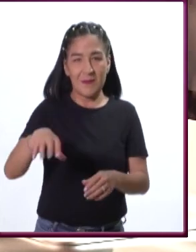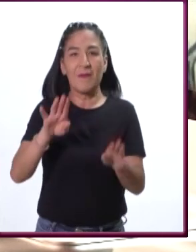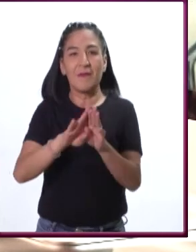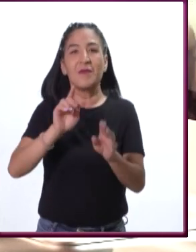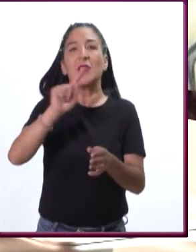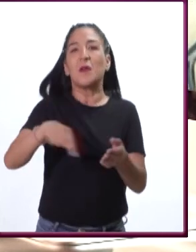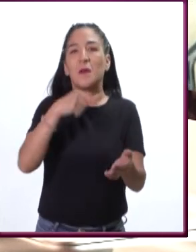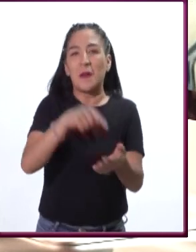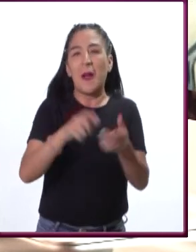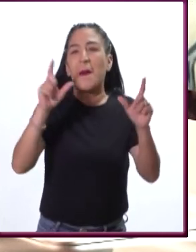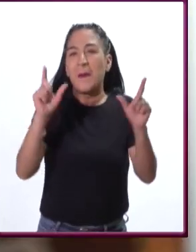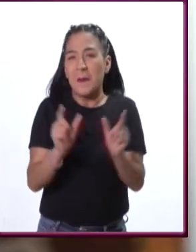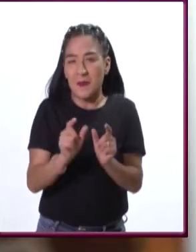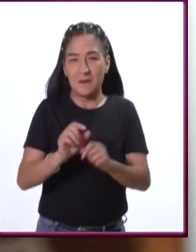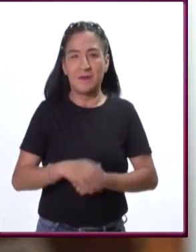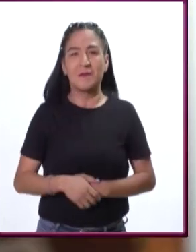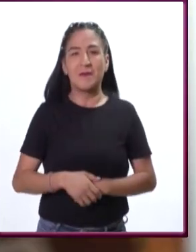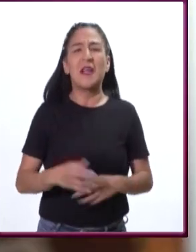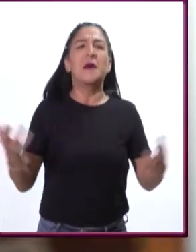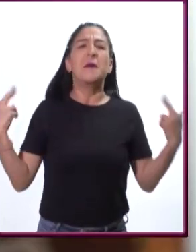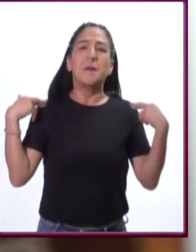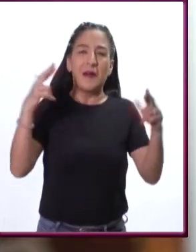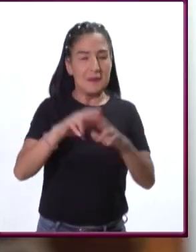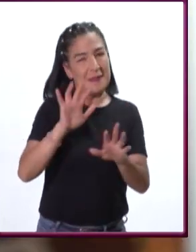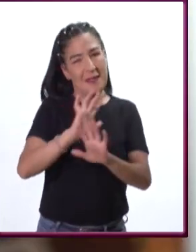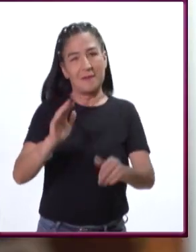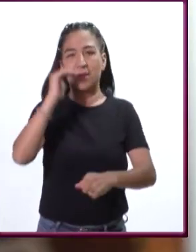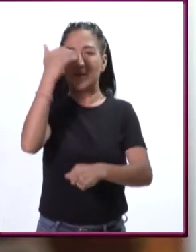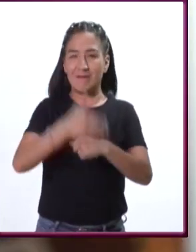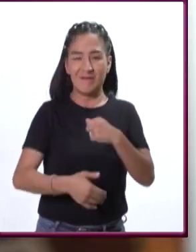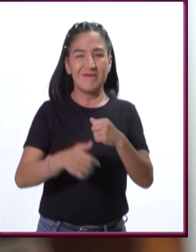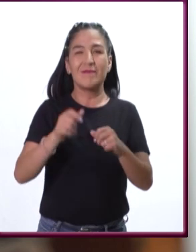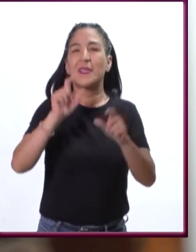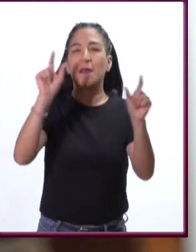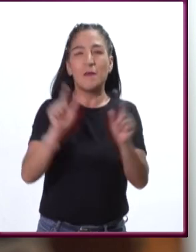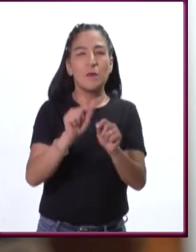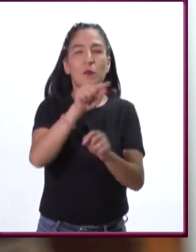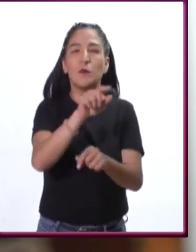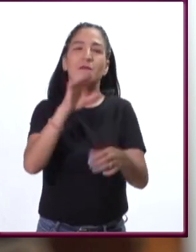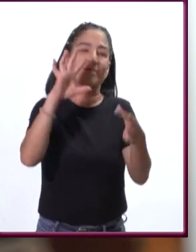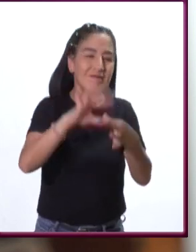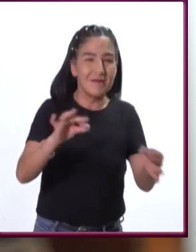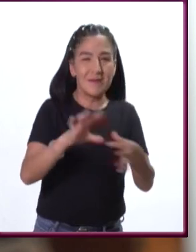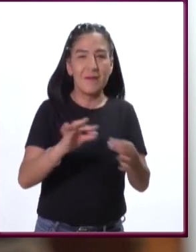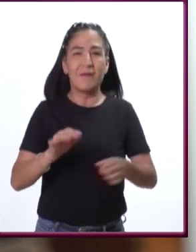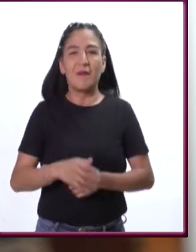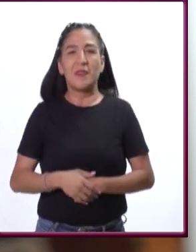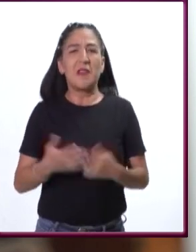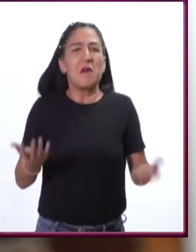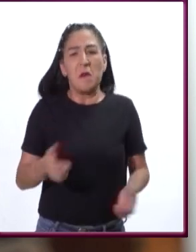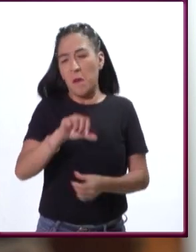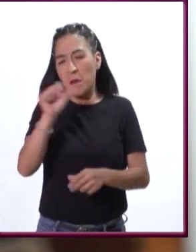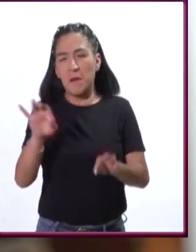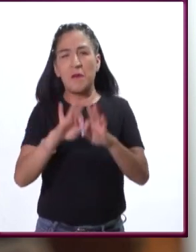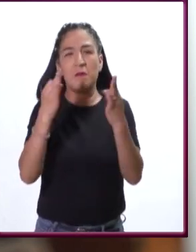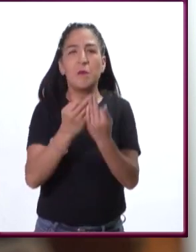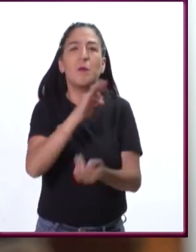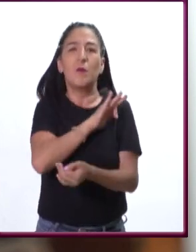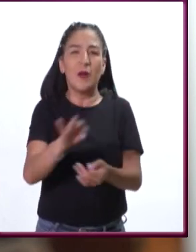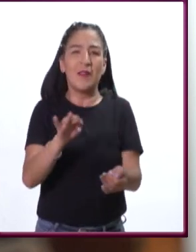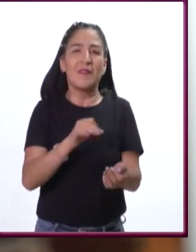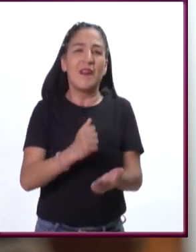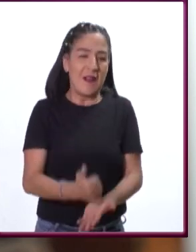comunidad pequeñita. Maestra, y para finalizar, de forma muy breve, podría decirnos de qué otras formas podemos